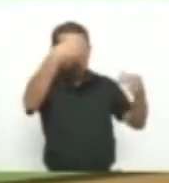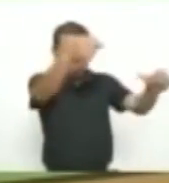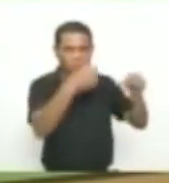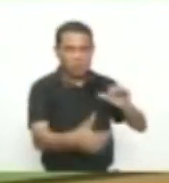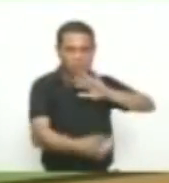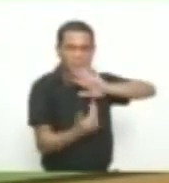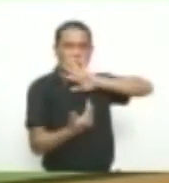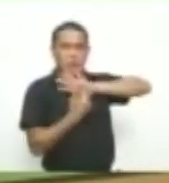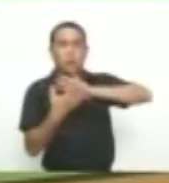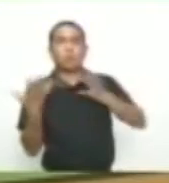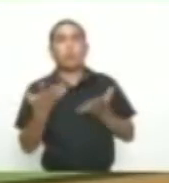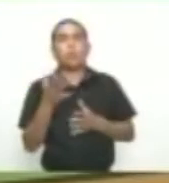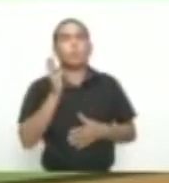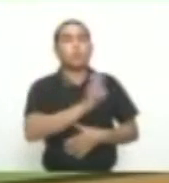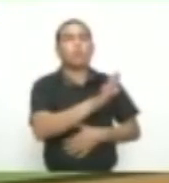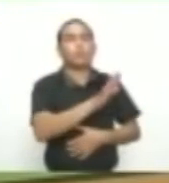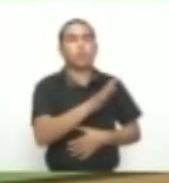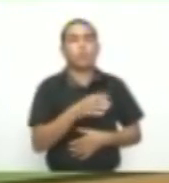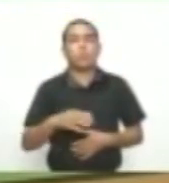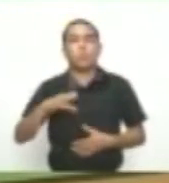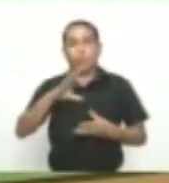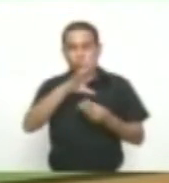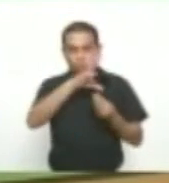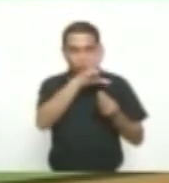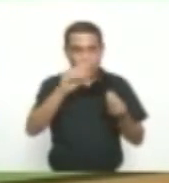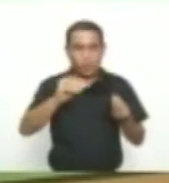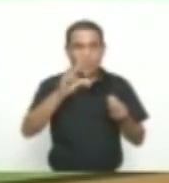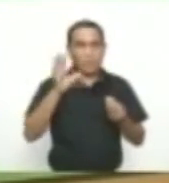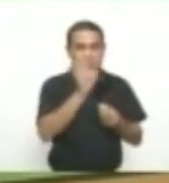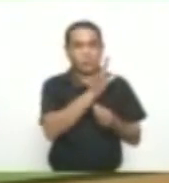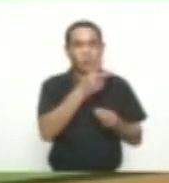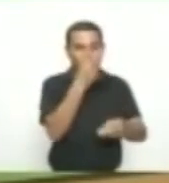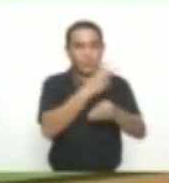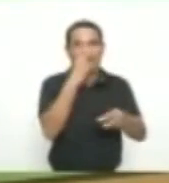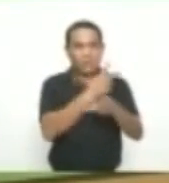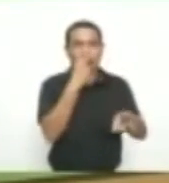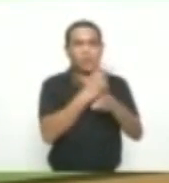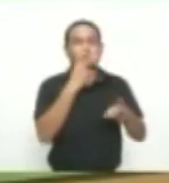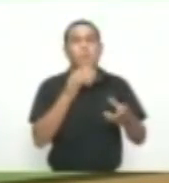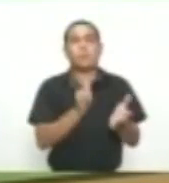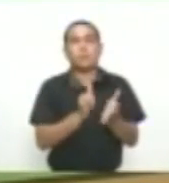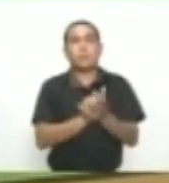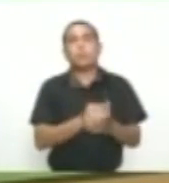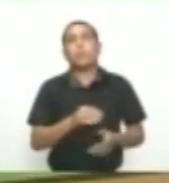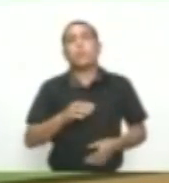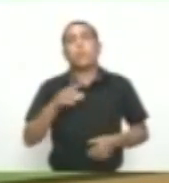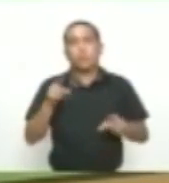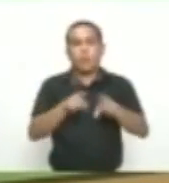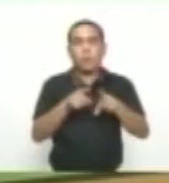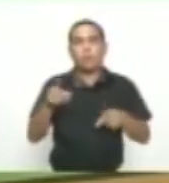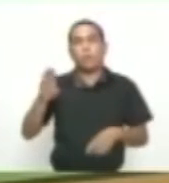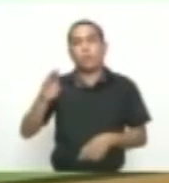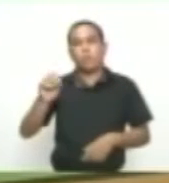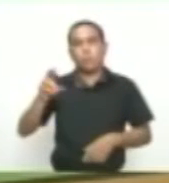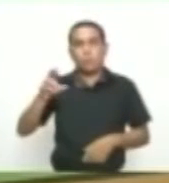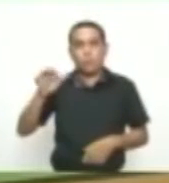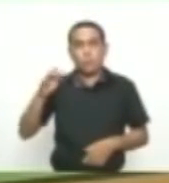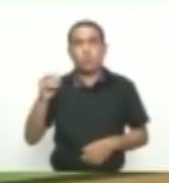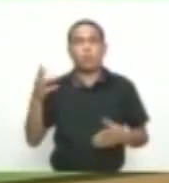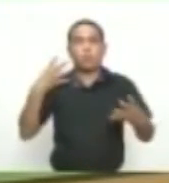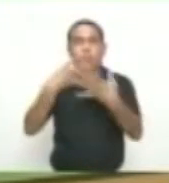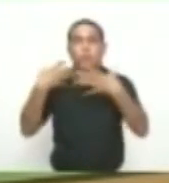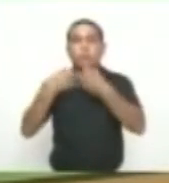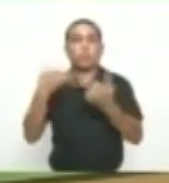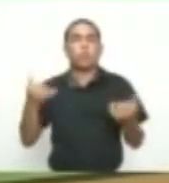se está atribuyendo A la banda delincuencial de los costeños En cabeza de Víctor Carlos Y los hermanos Borré Barreto Quienes se encuentran capturados y